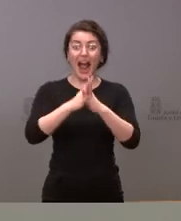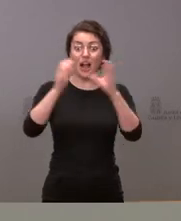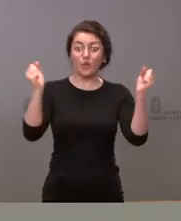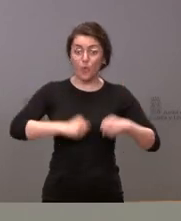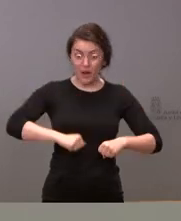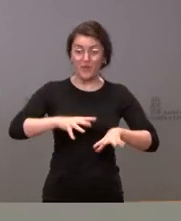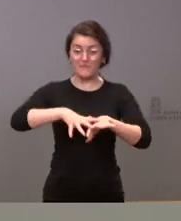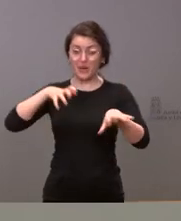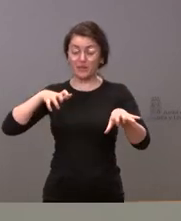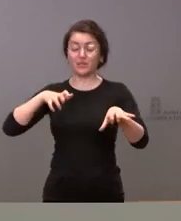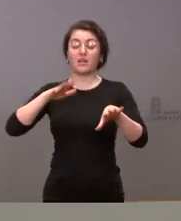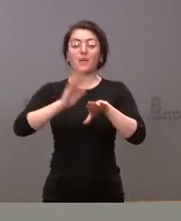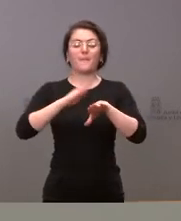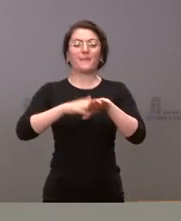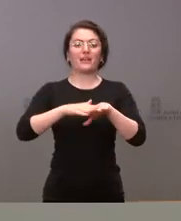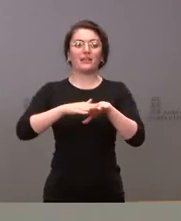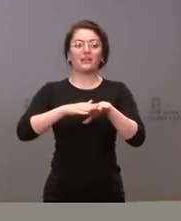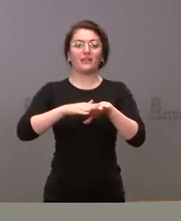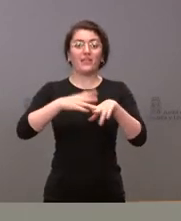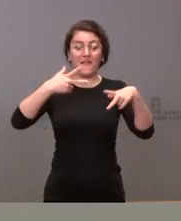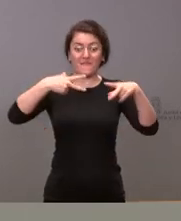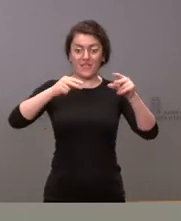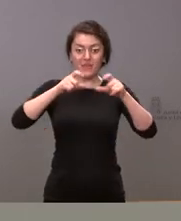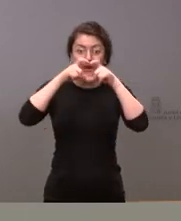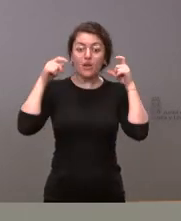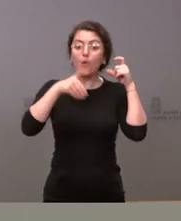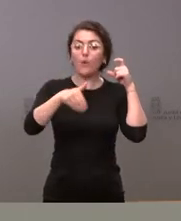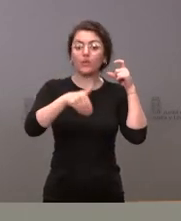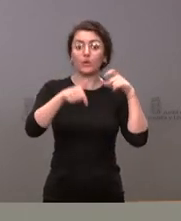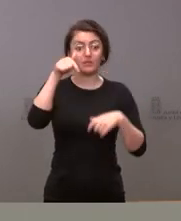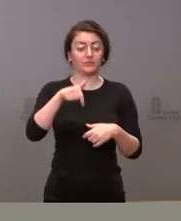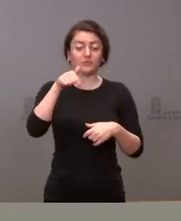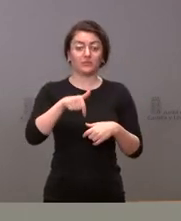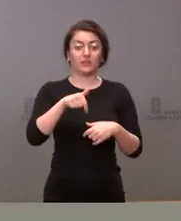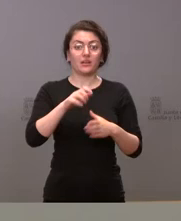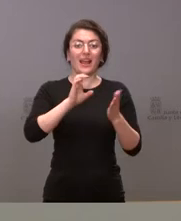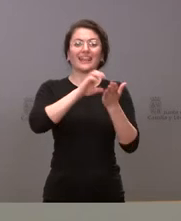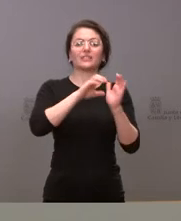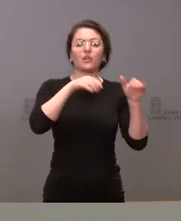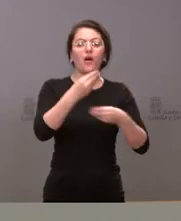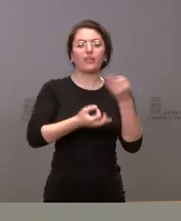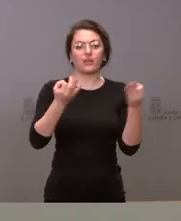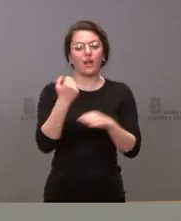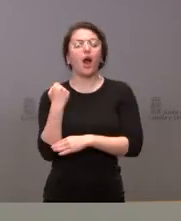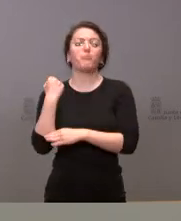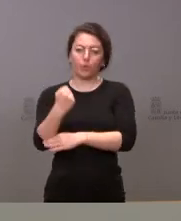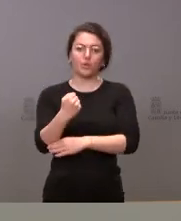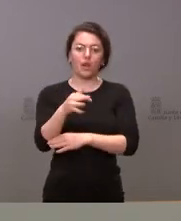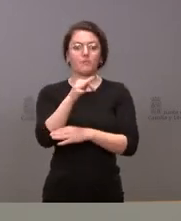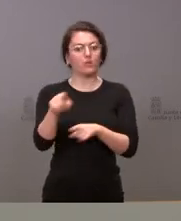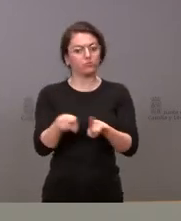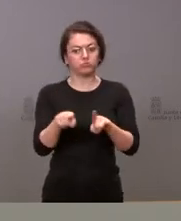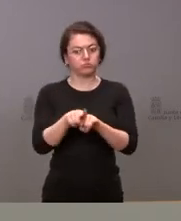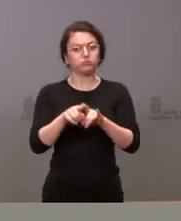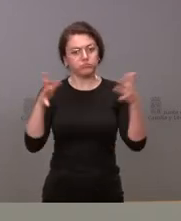en torno a este fin de las mascarillas Castilla y León lo que hace es apoyar y también respaldar e